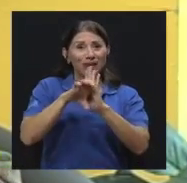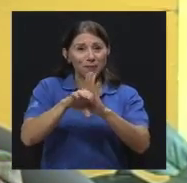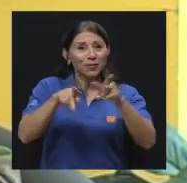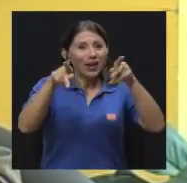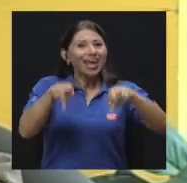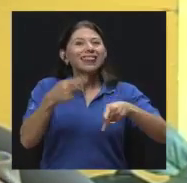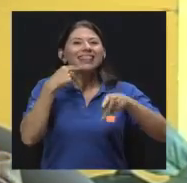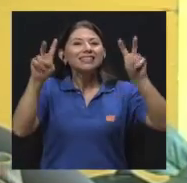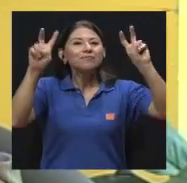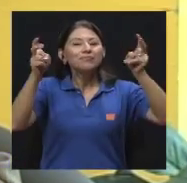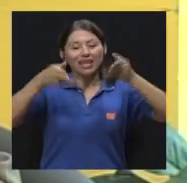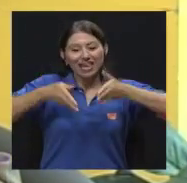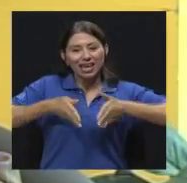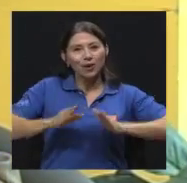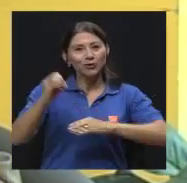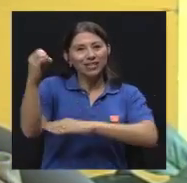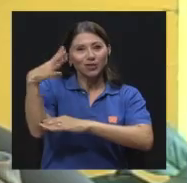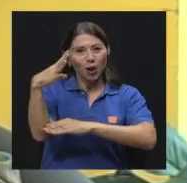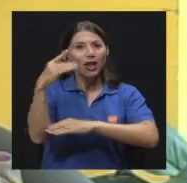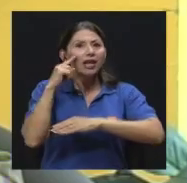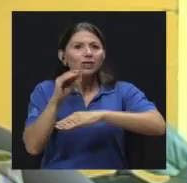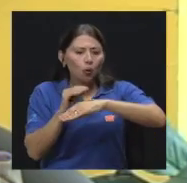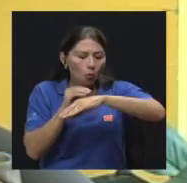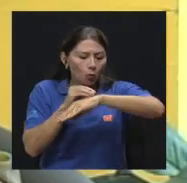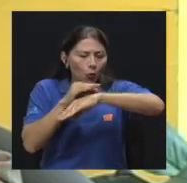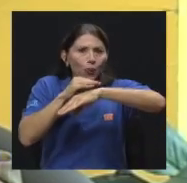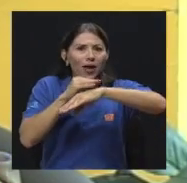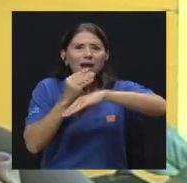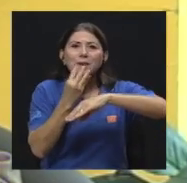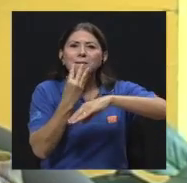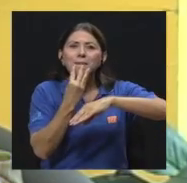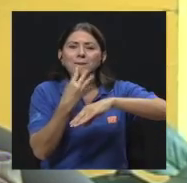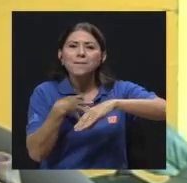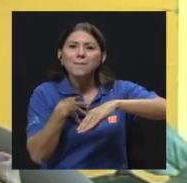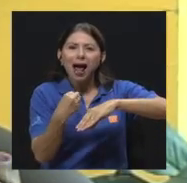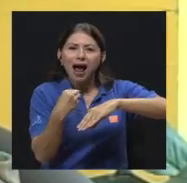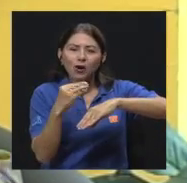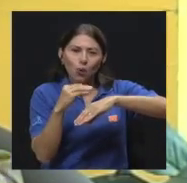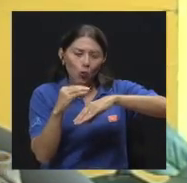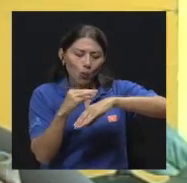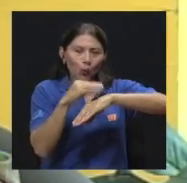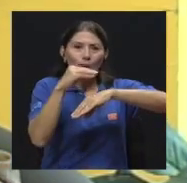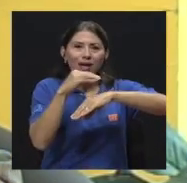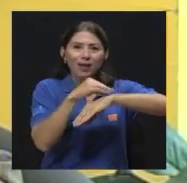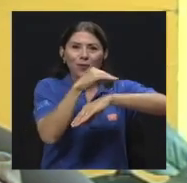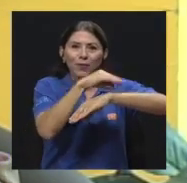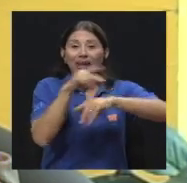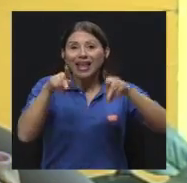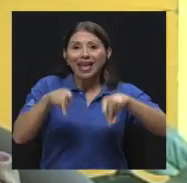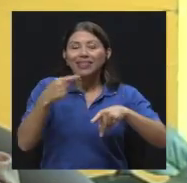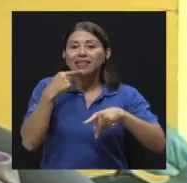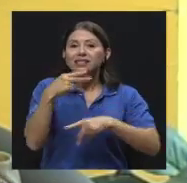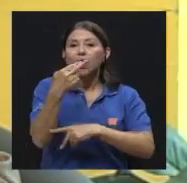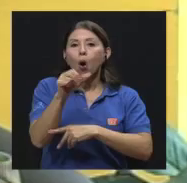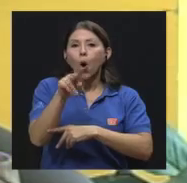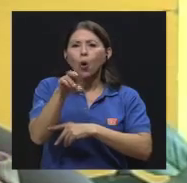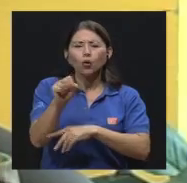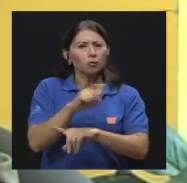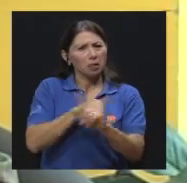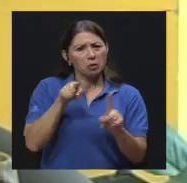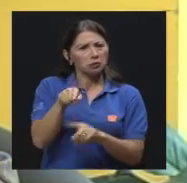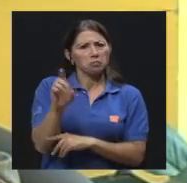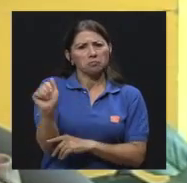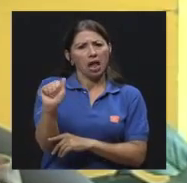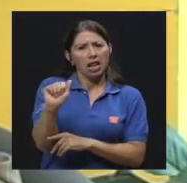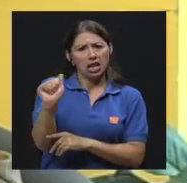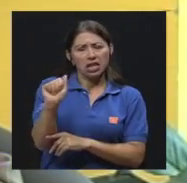famosos hijos de sol, ¿verdad? Que la gente los considera hongos, eso es una fotosensibilidad, es realmente una alergia al